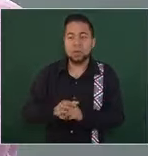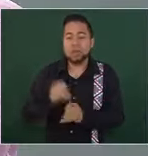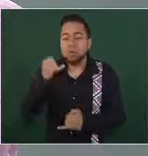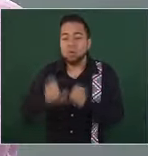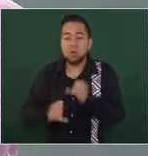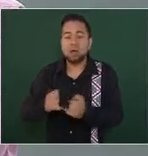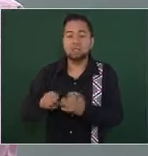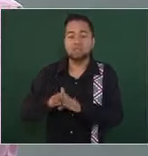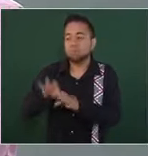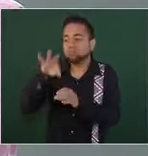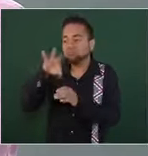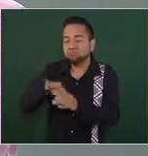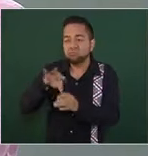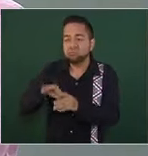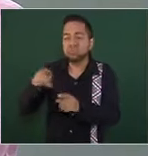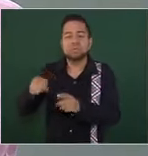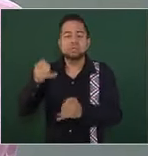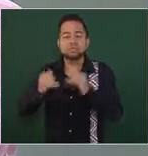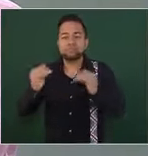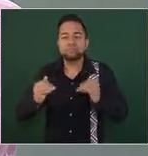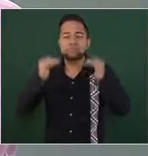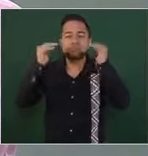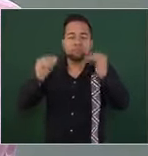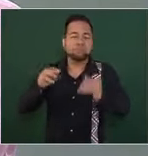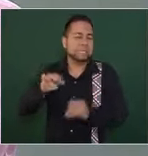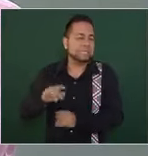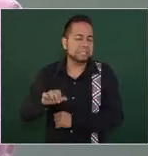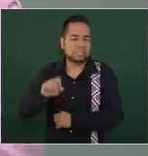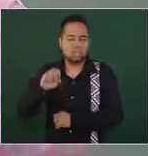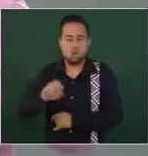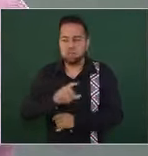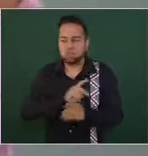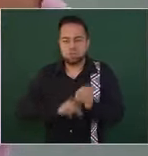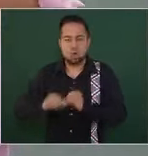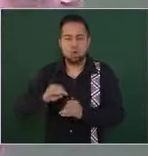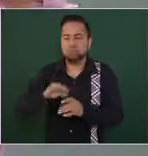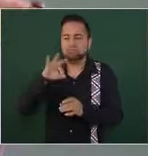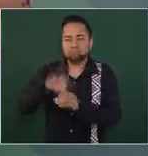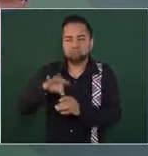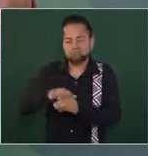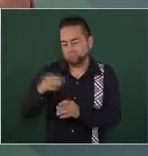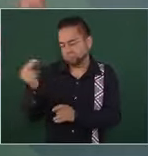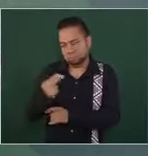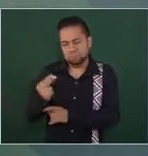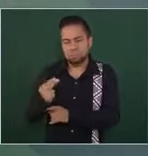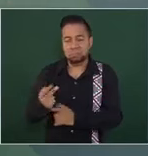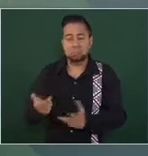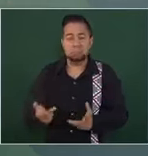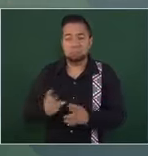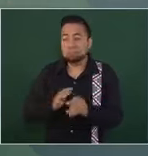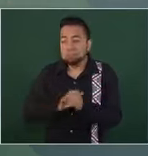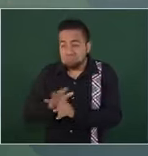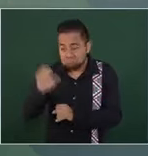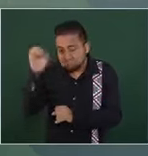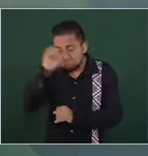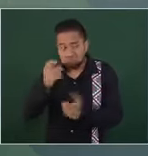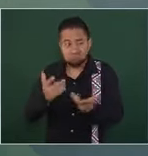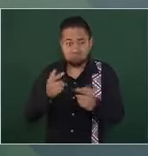a los magistrados y a los ministros porque no veo otra salida